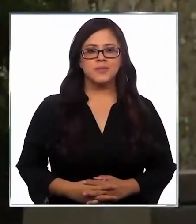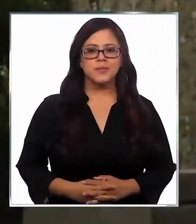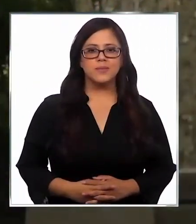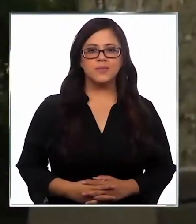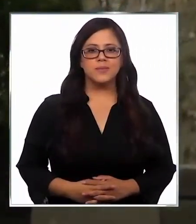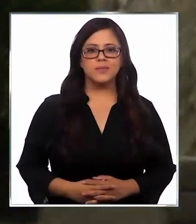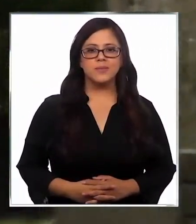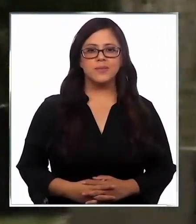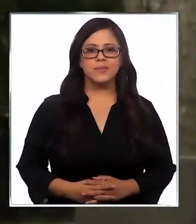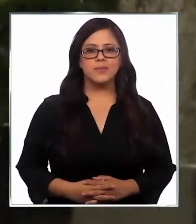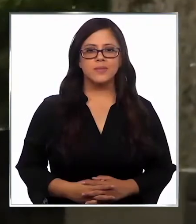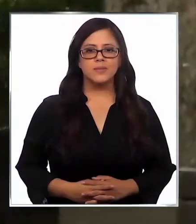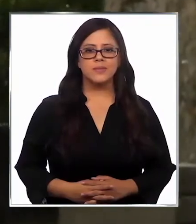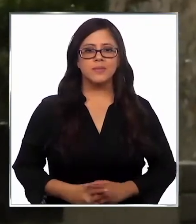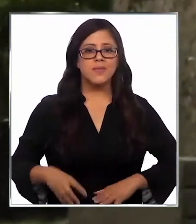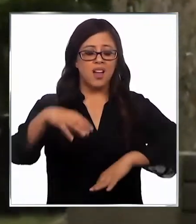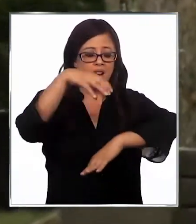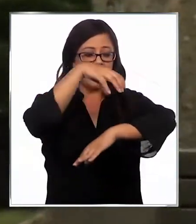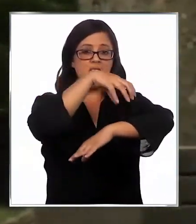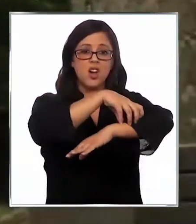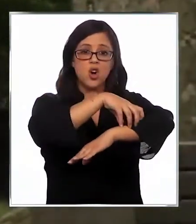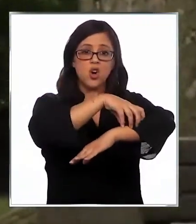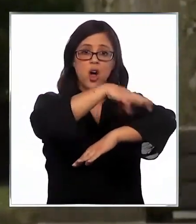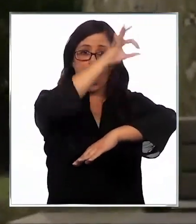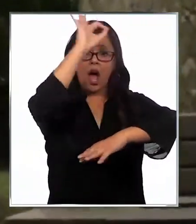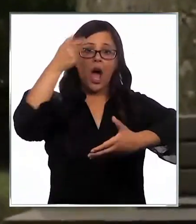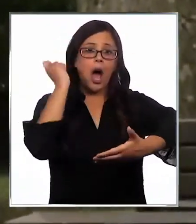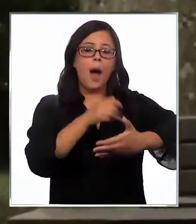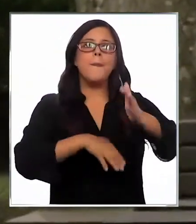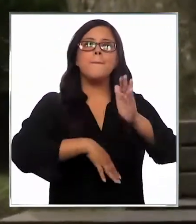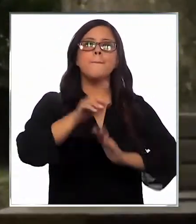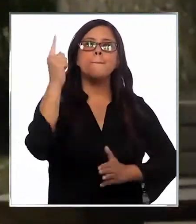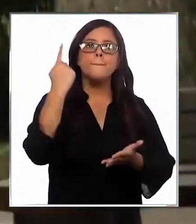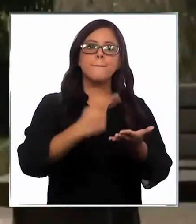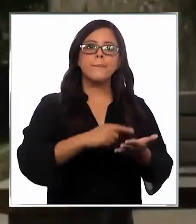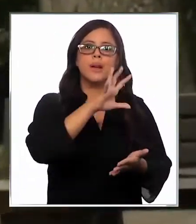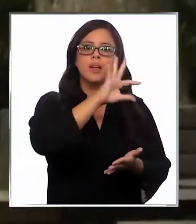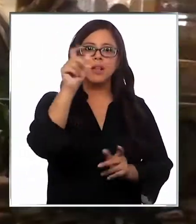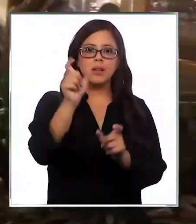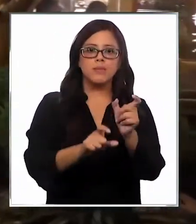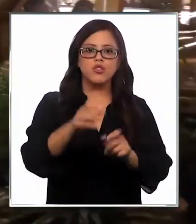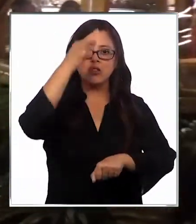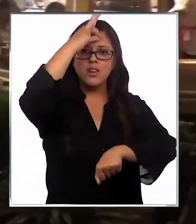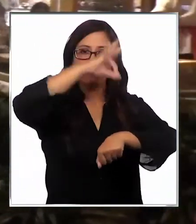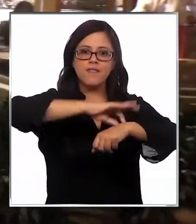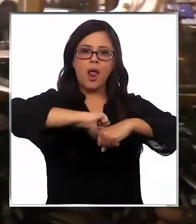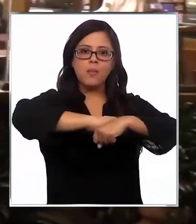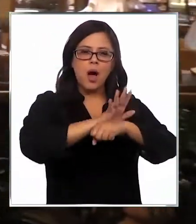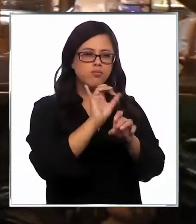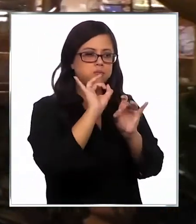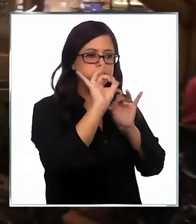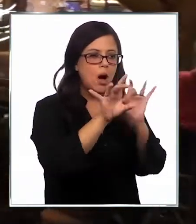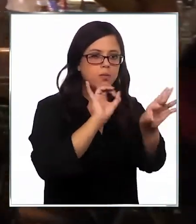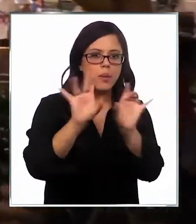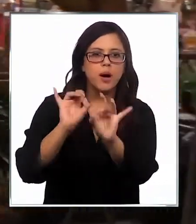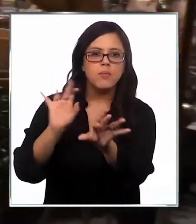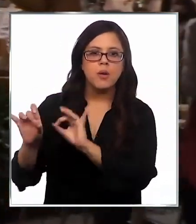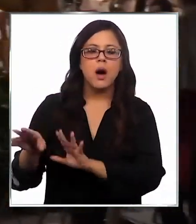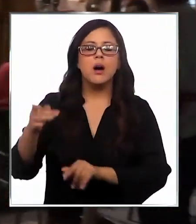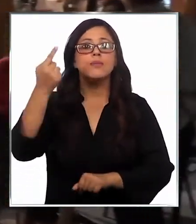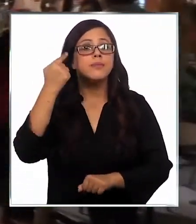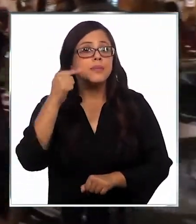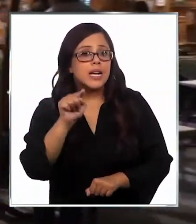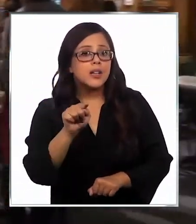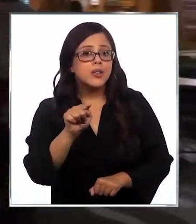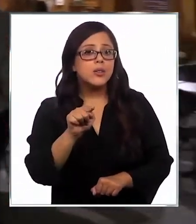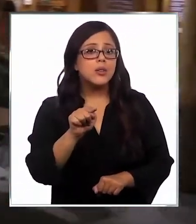En toda la región de la Araucanía hay más de 1.500 enfermos de coronavirus en etapa contagiante. Sin embargo,